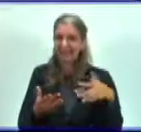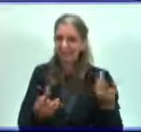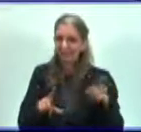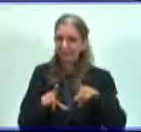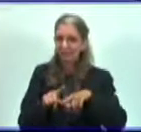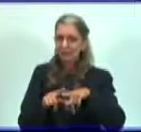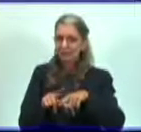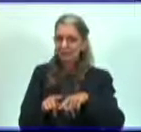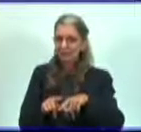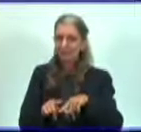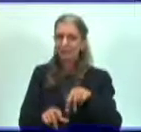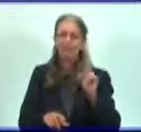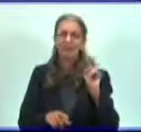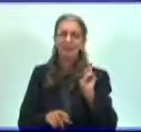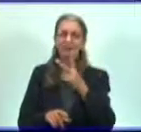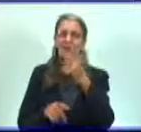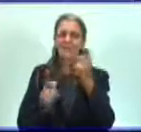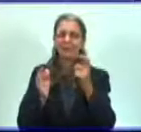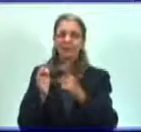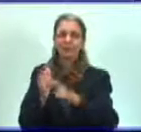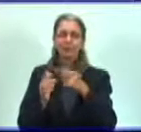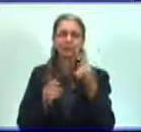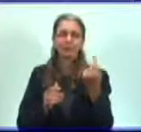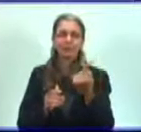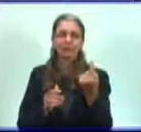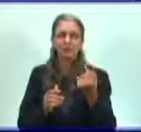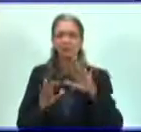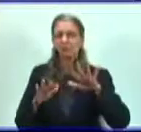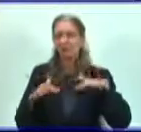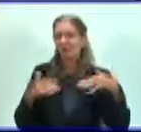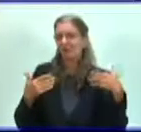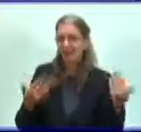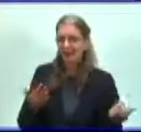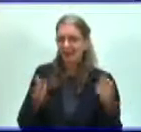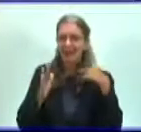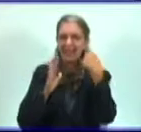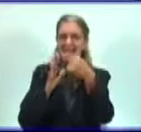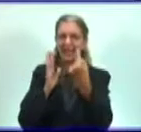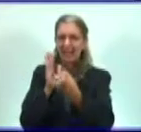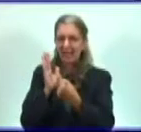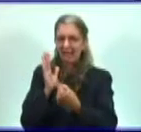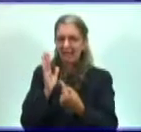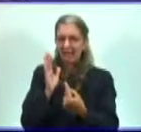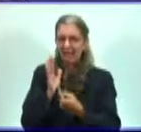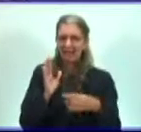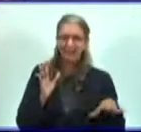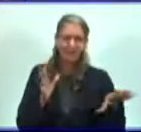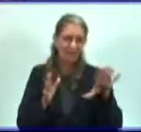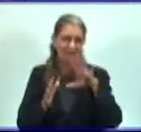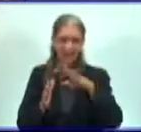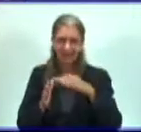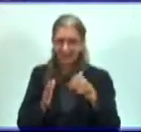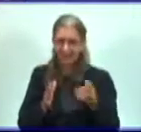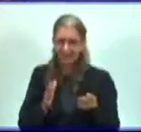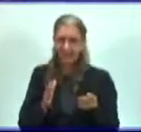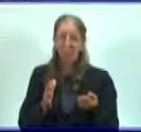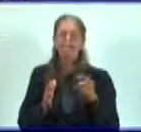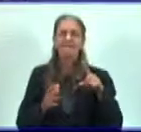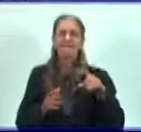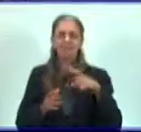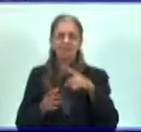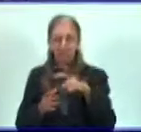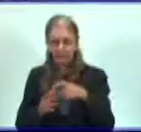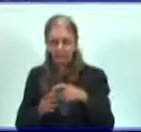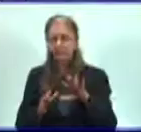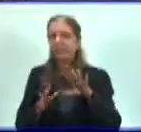estar nosotros resumiendo en nuestra libreta? Bueno, vamos a resumir las características generales de los virus.